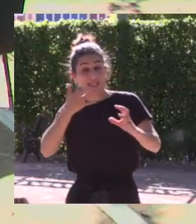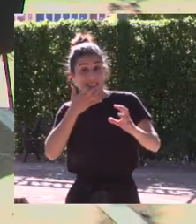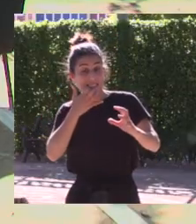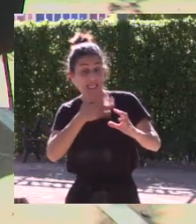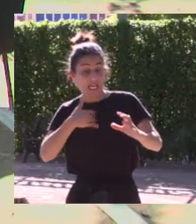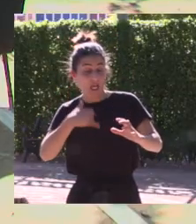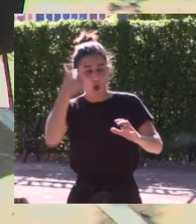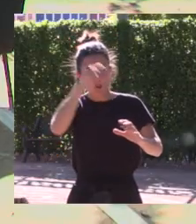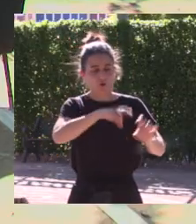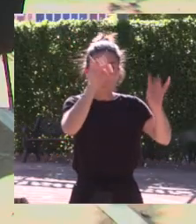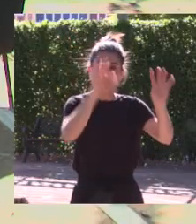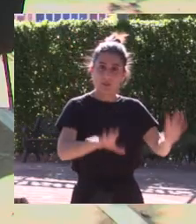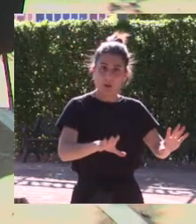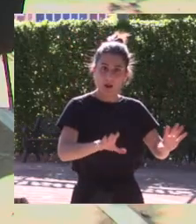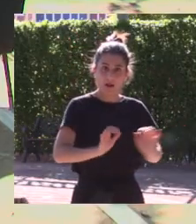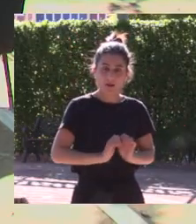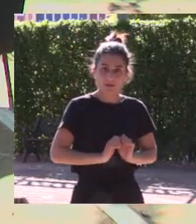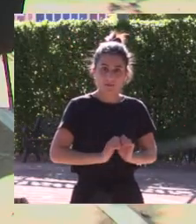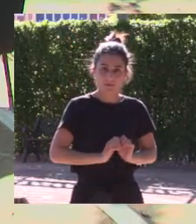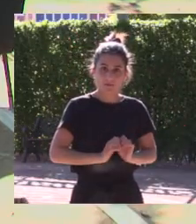si quieren ser como los hombres